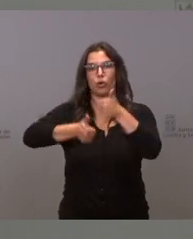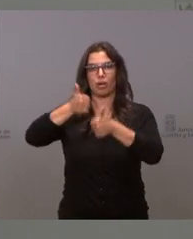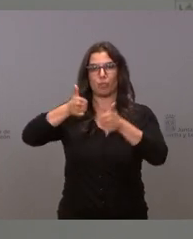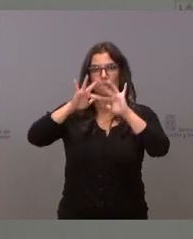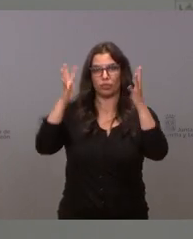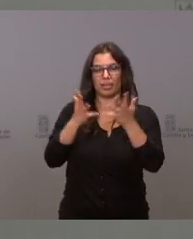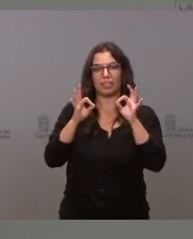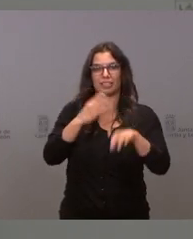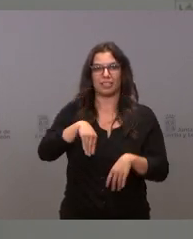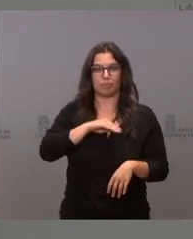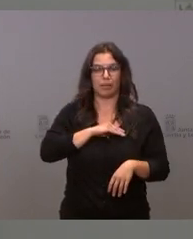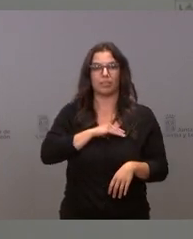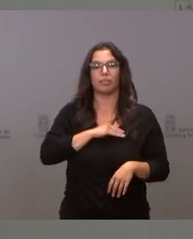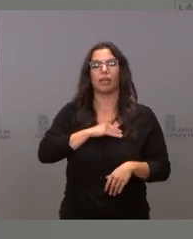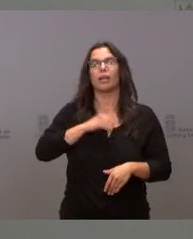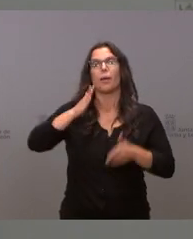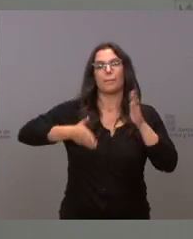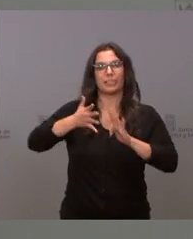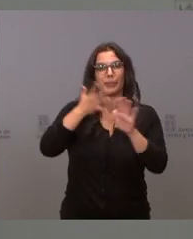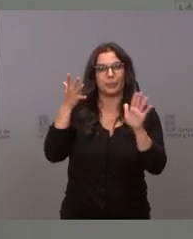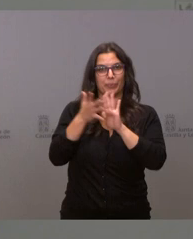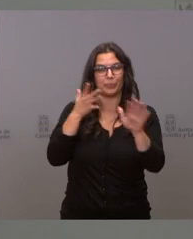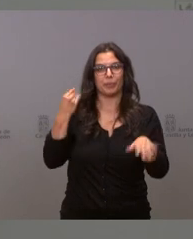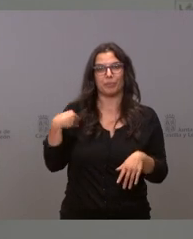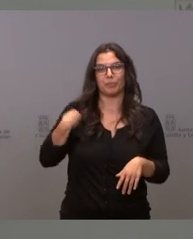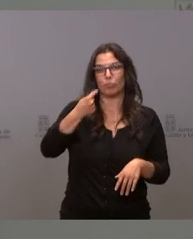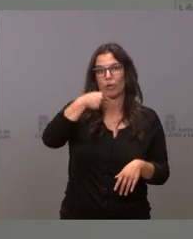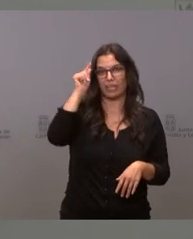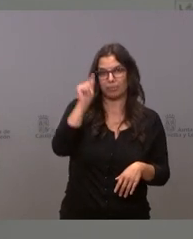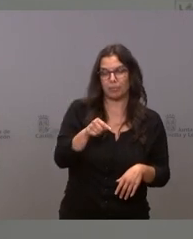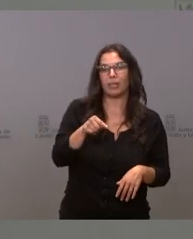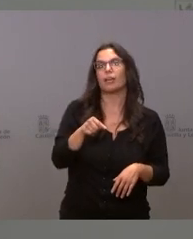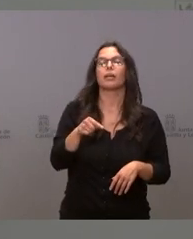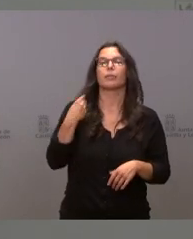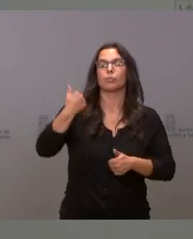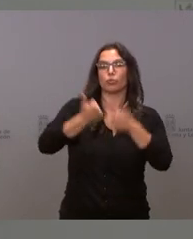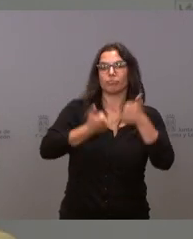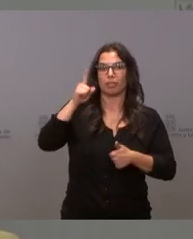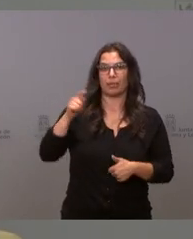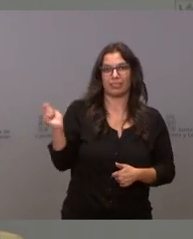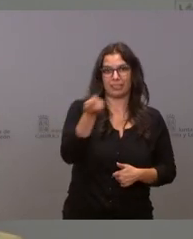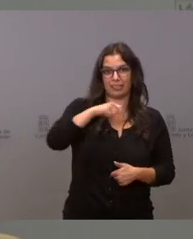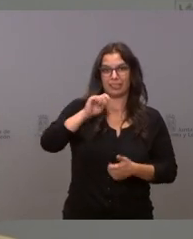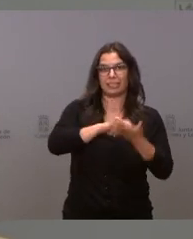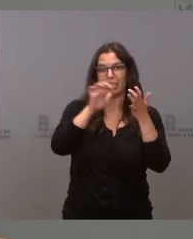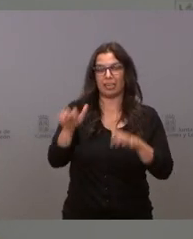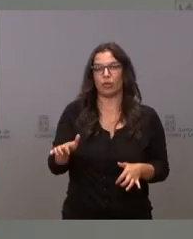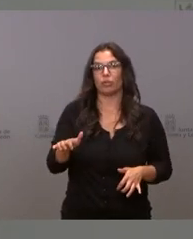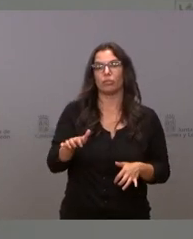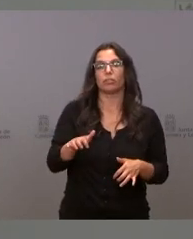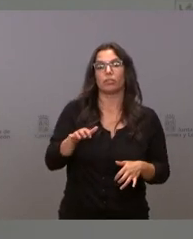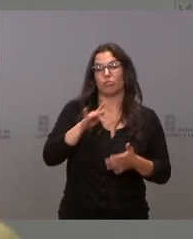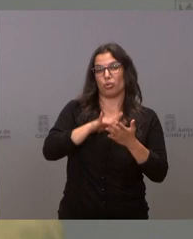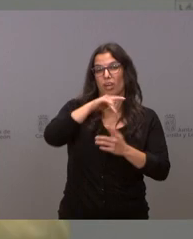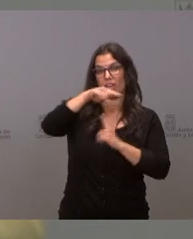internacionales de España en pista rápida Villa del Espinar, el Open de Castilla y León de tenis, que se celebra todos los veranos.